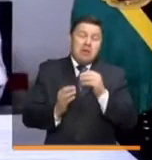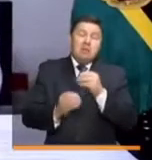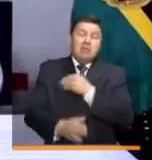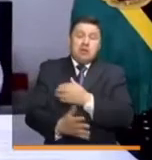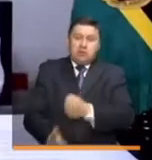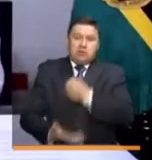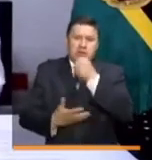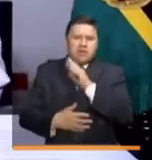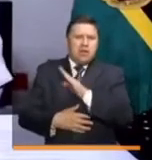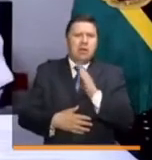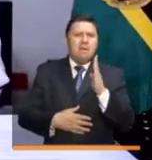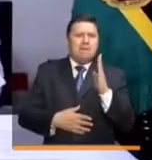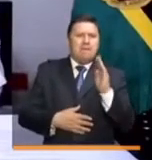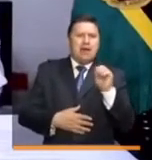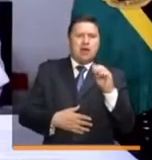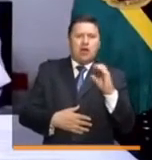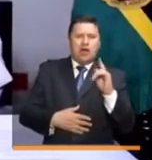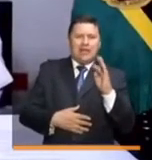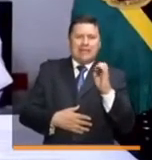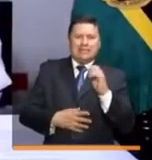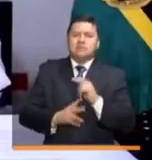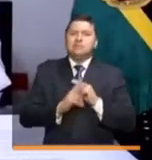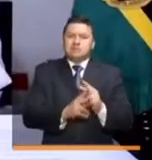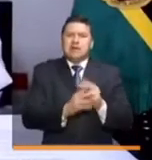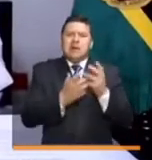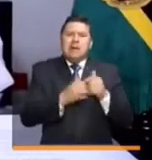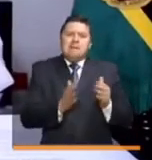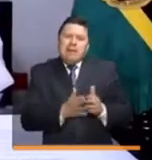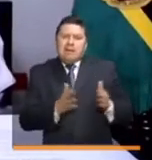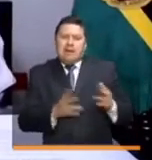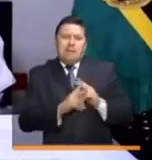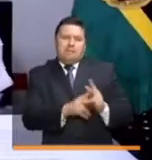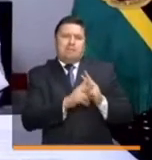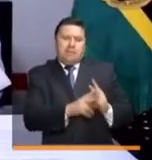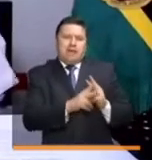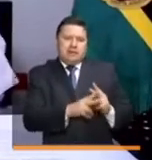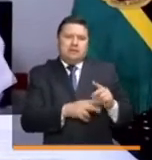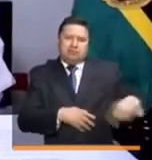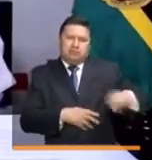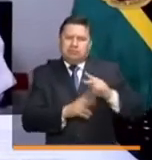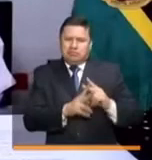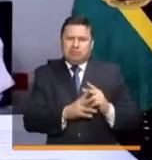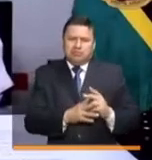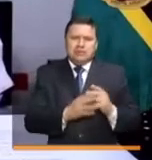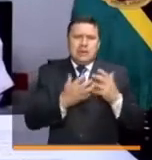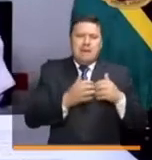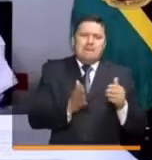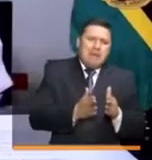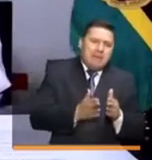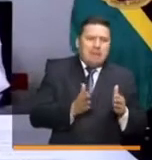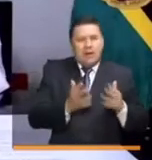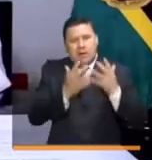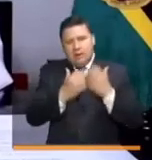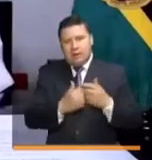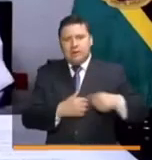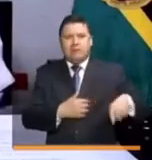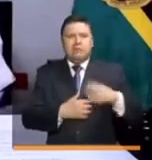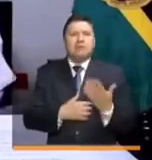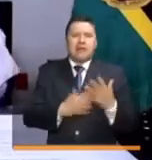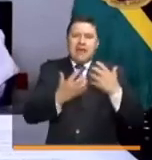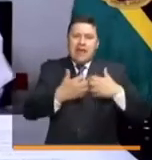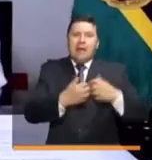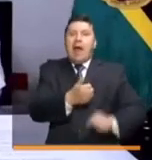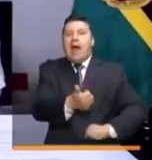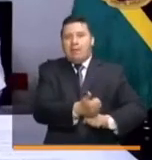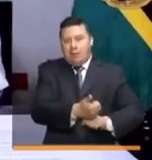con bancoldes para los créditos de pequeños y medianos, pequeñas y medianas empresas